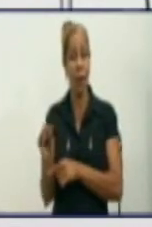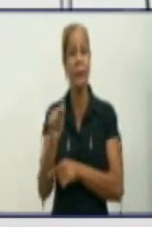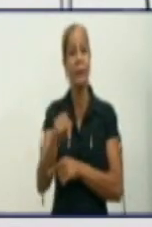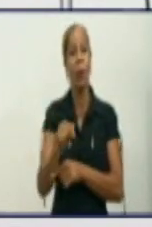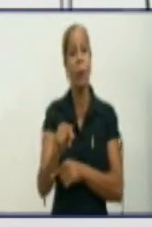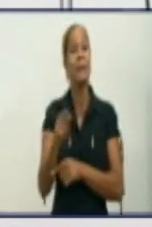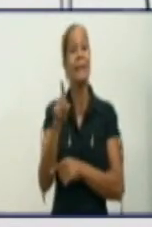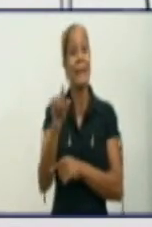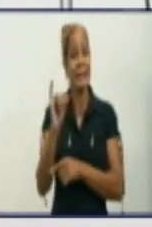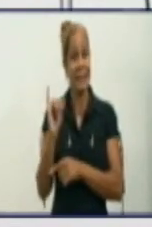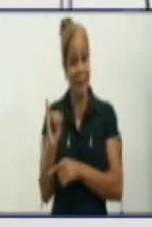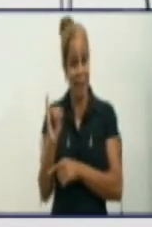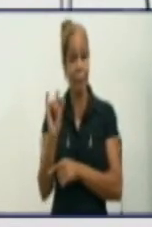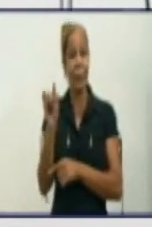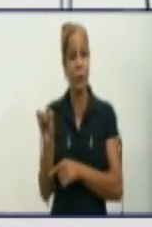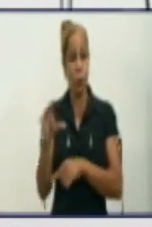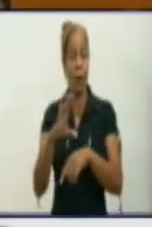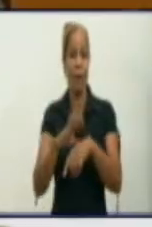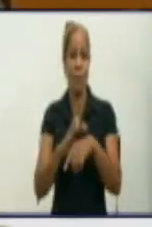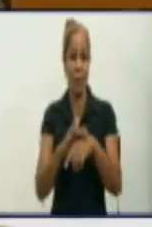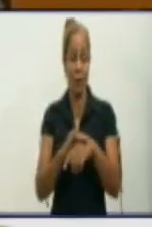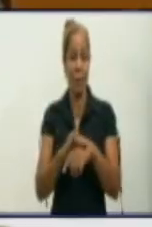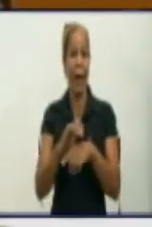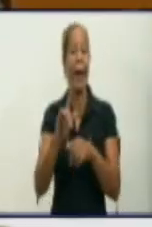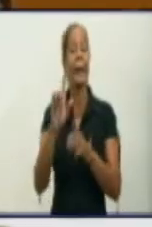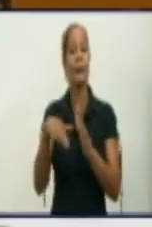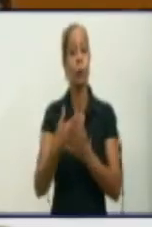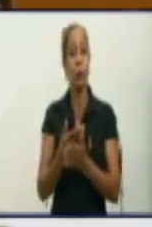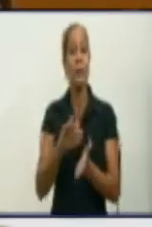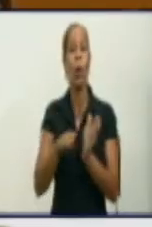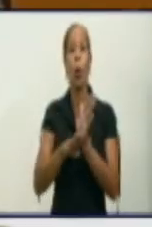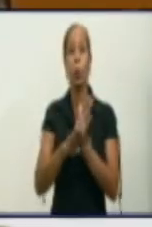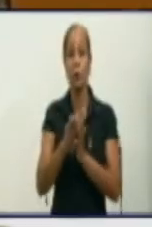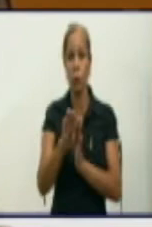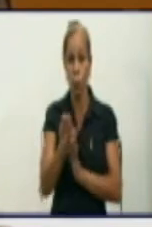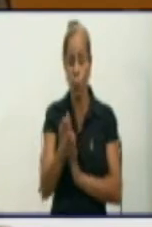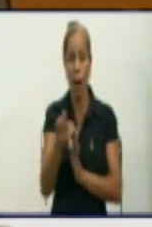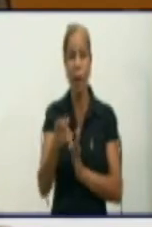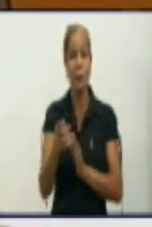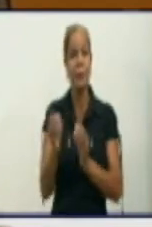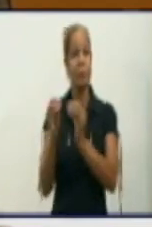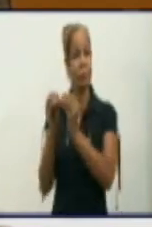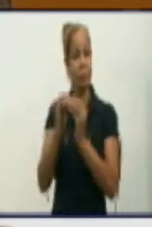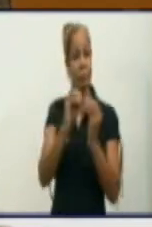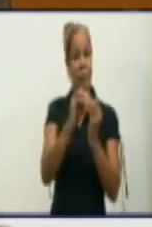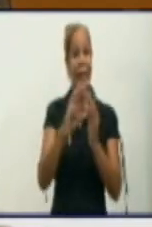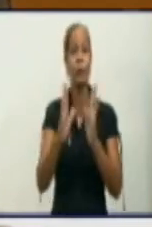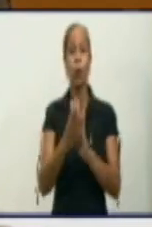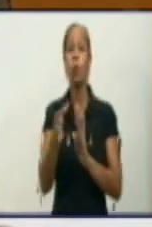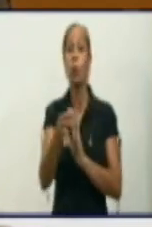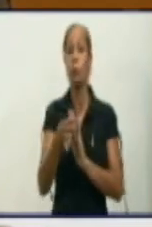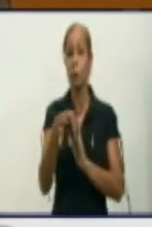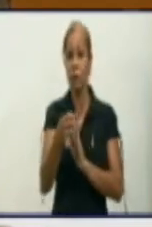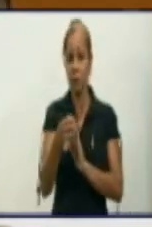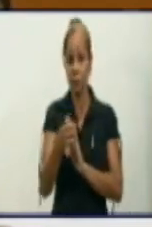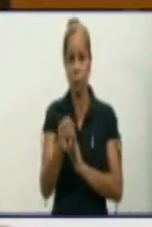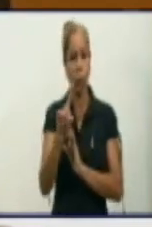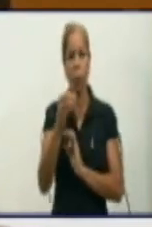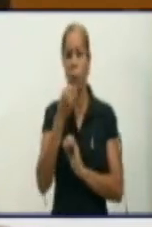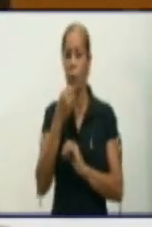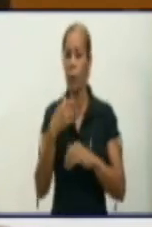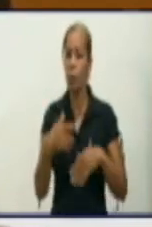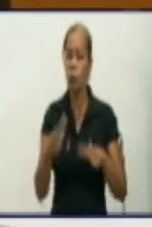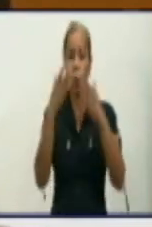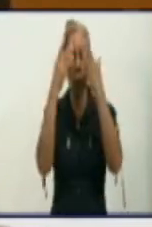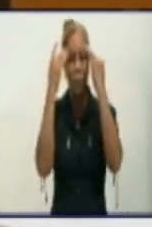tan pequeño. Es decir, que continúa la dispersión, por lo que no podemos bajar la guardia. Recordar las siete reglas de oro